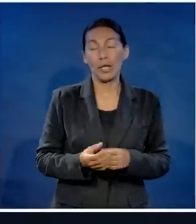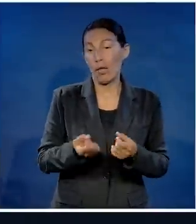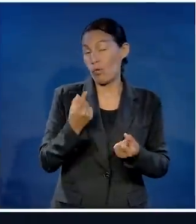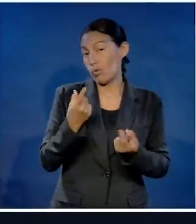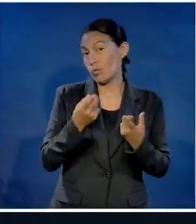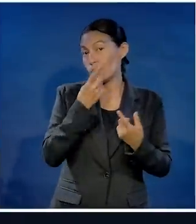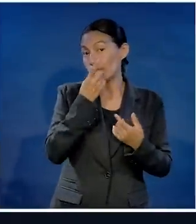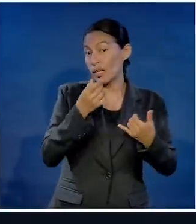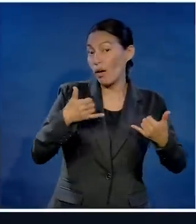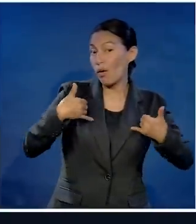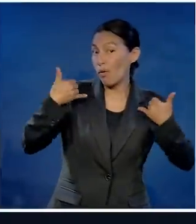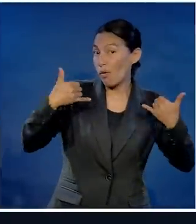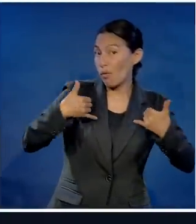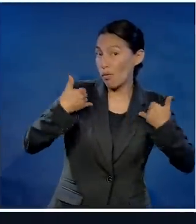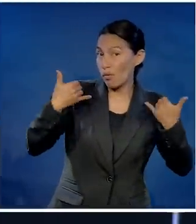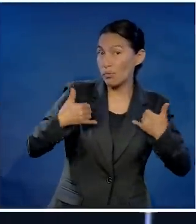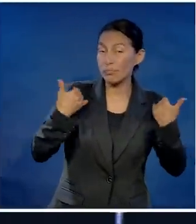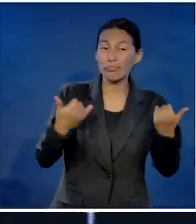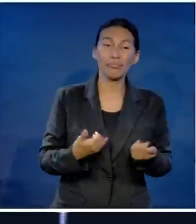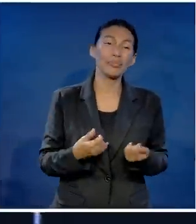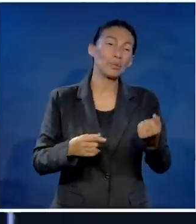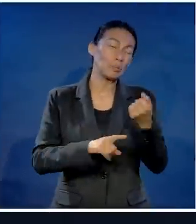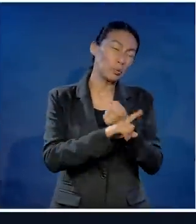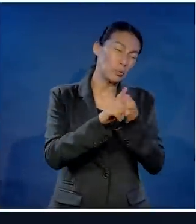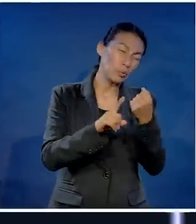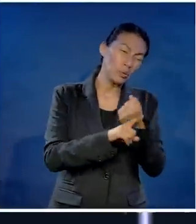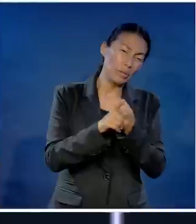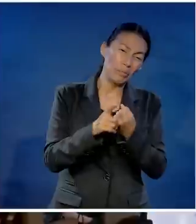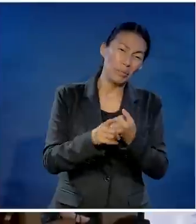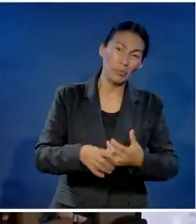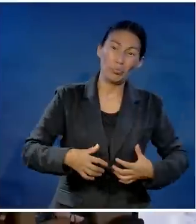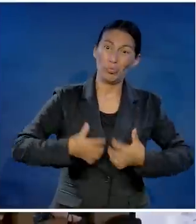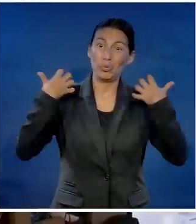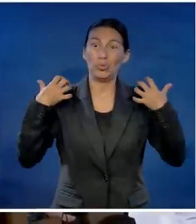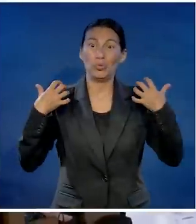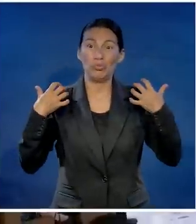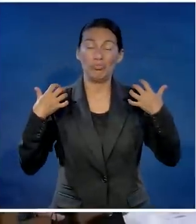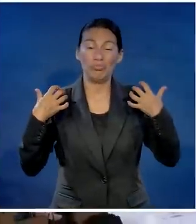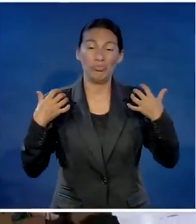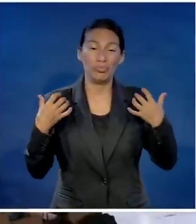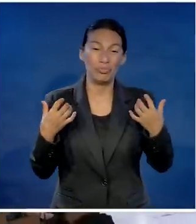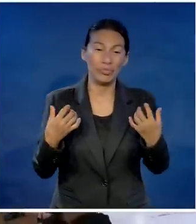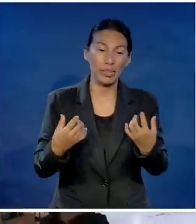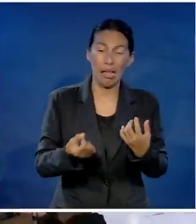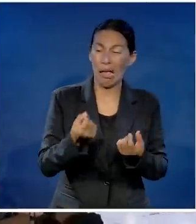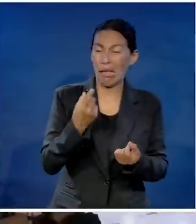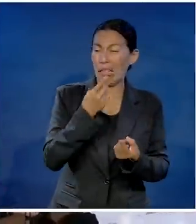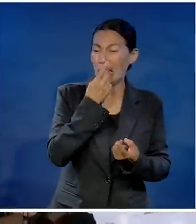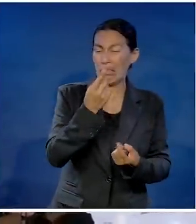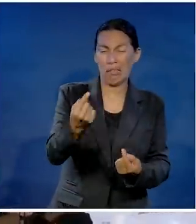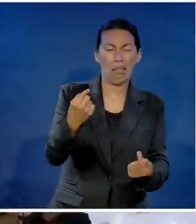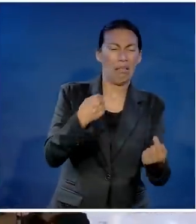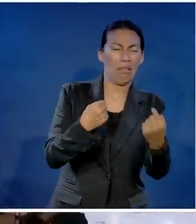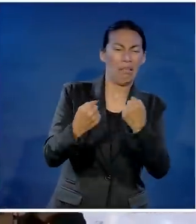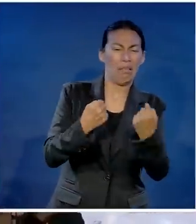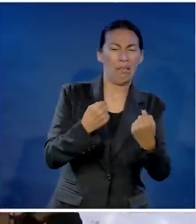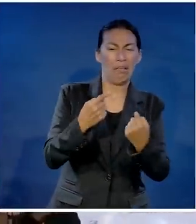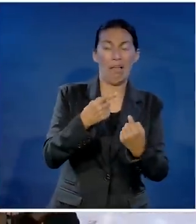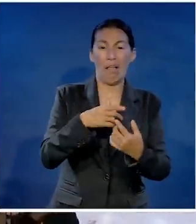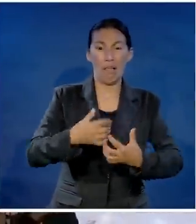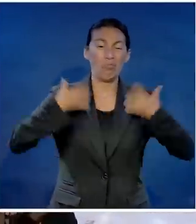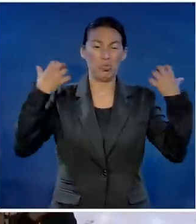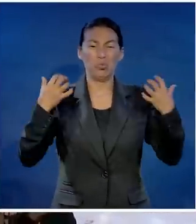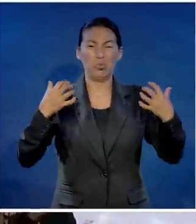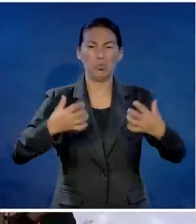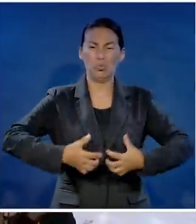Y desde muy jovencito, escriben algunos, él era bastante conflictivo y reaccionaba como cerillo ante cualquier